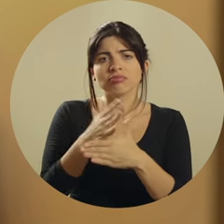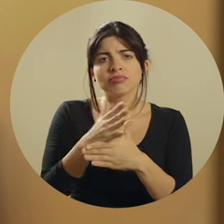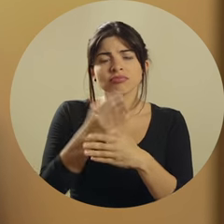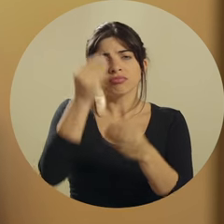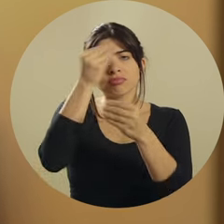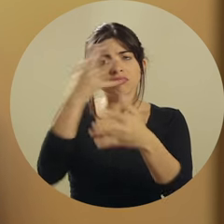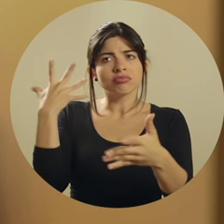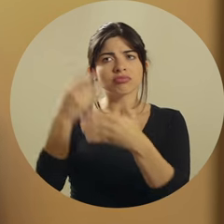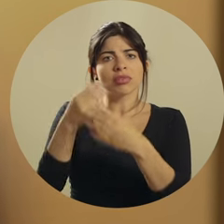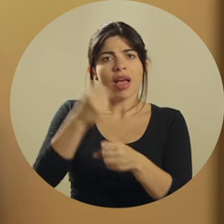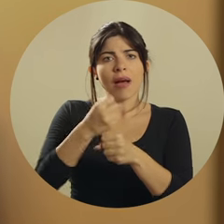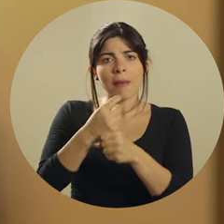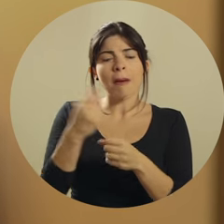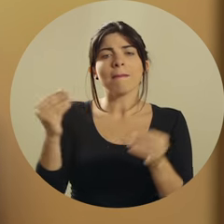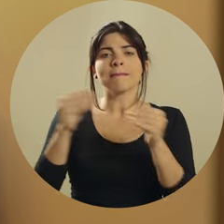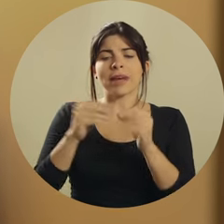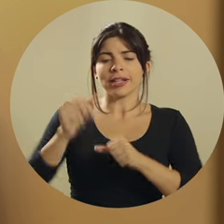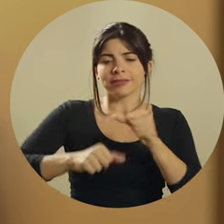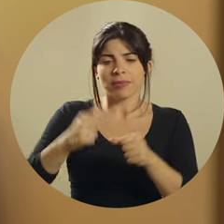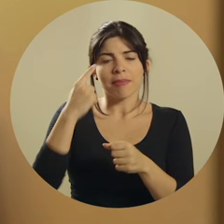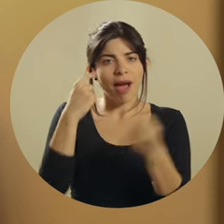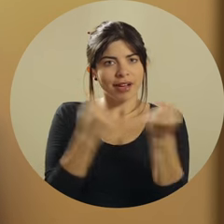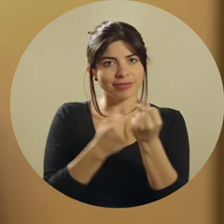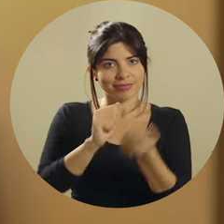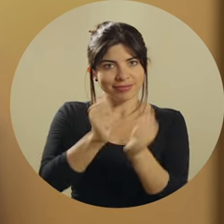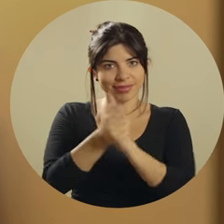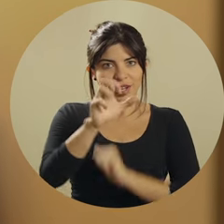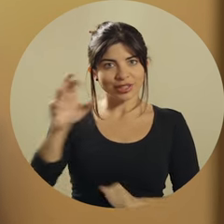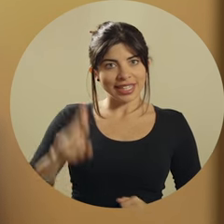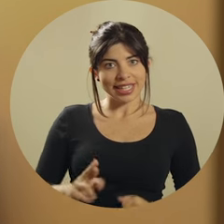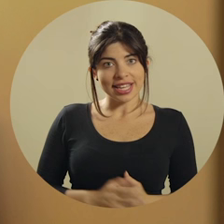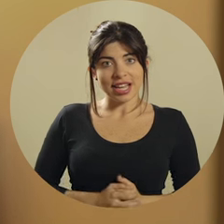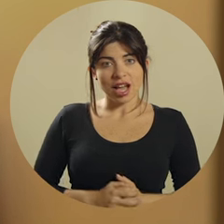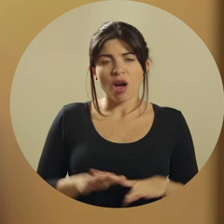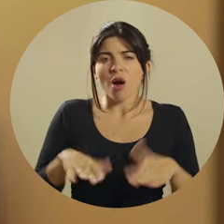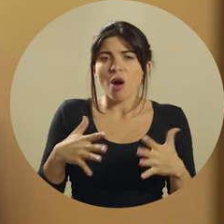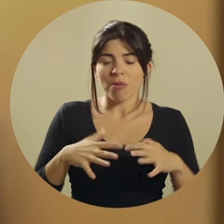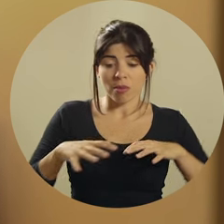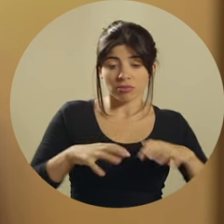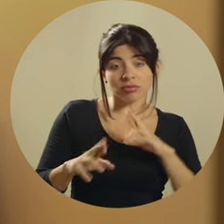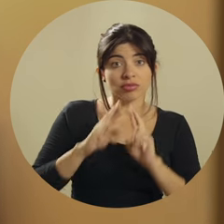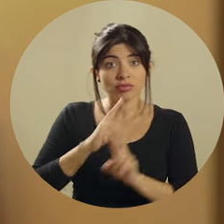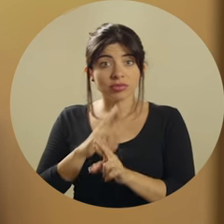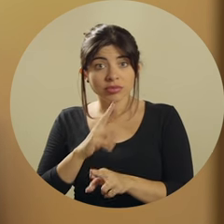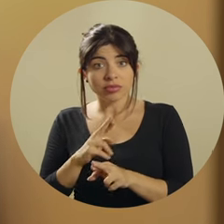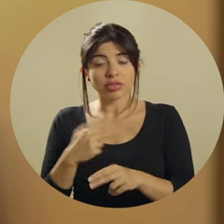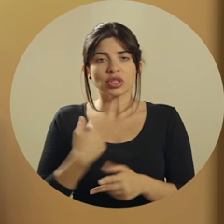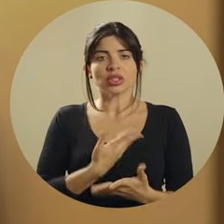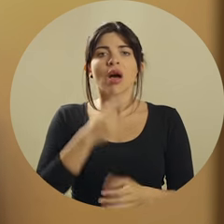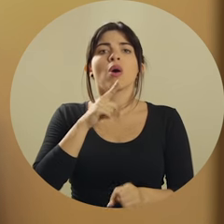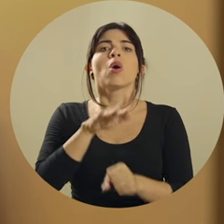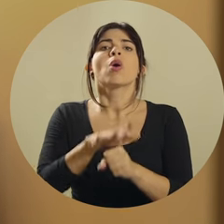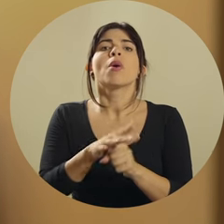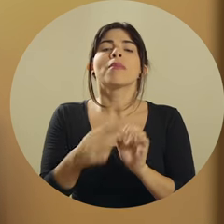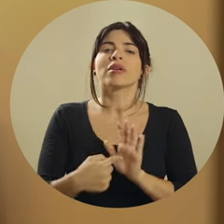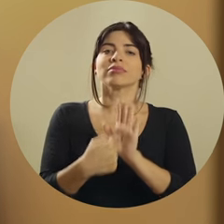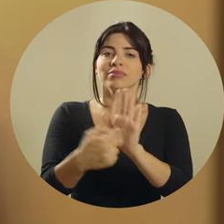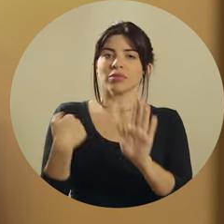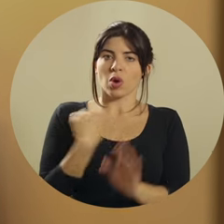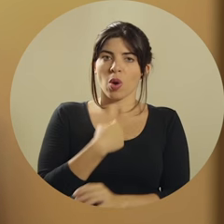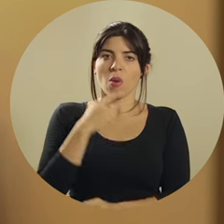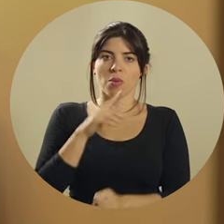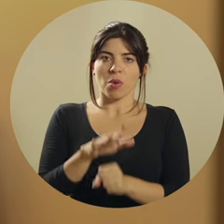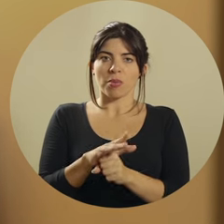rendir cuentas y redoblar esfuerzos para transformar a Costa Rica. Con hechos y acciones cumplimos y demostramos nuestros